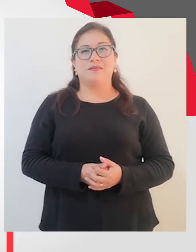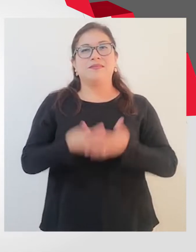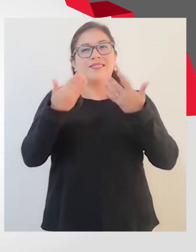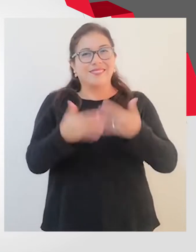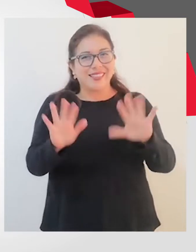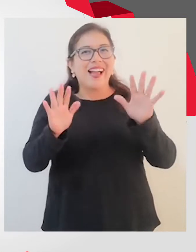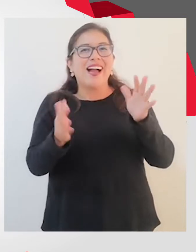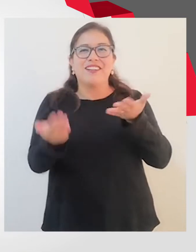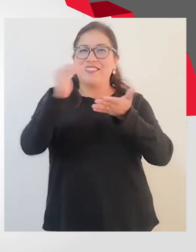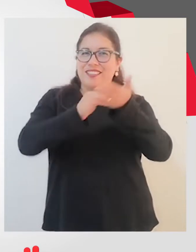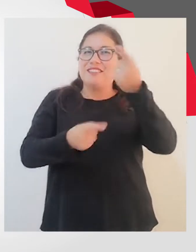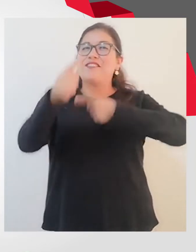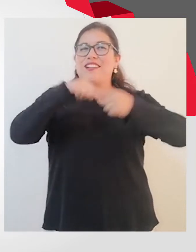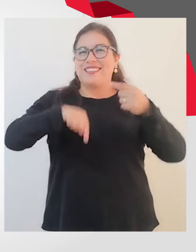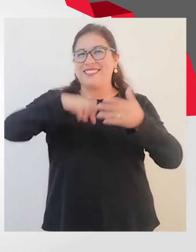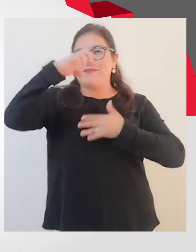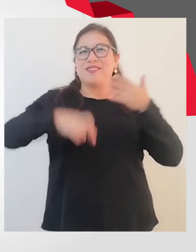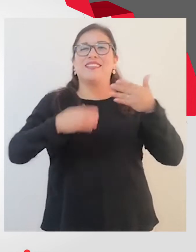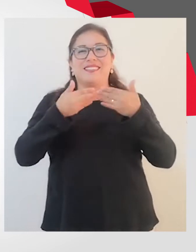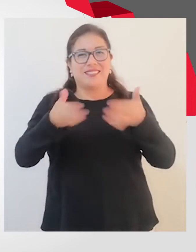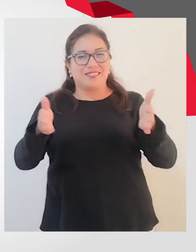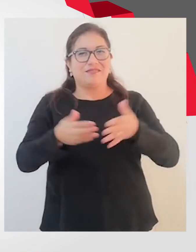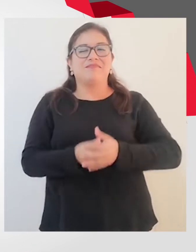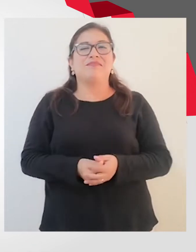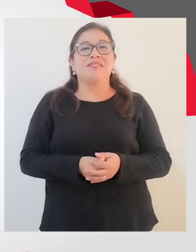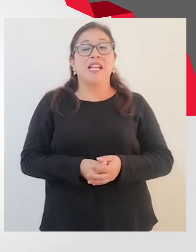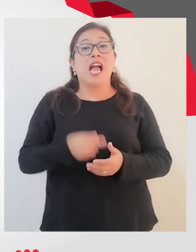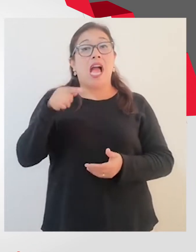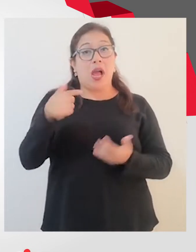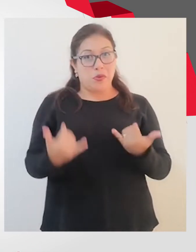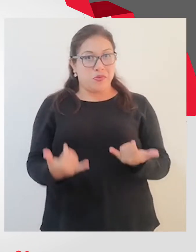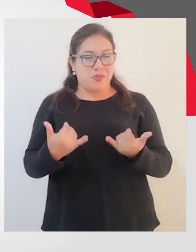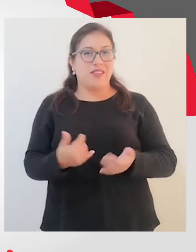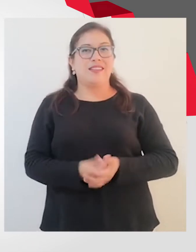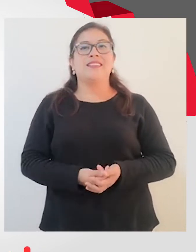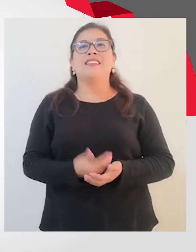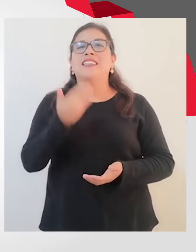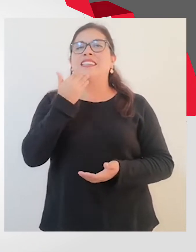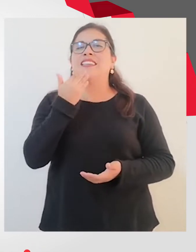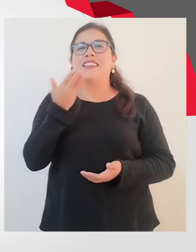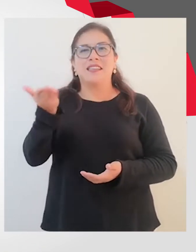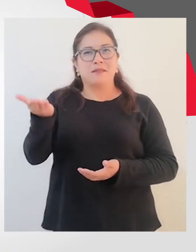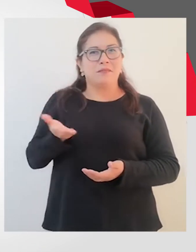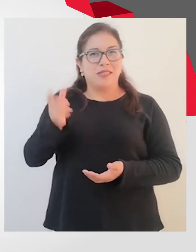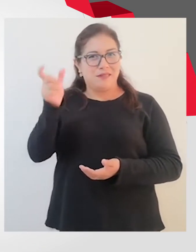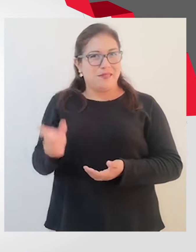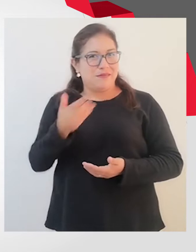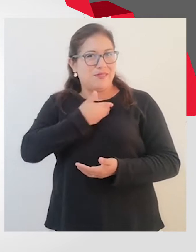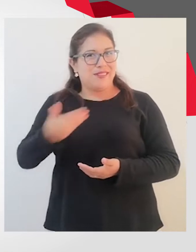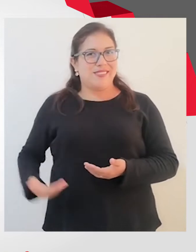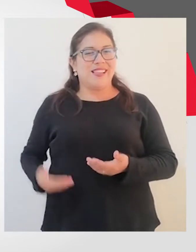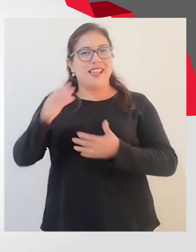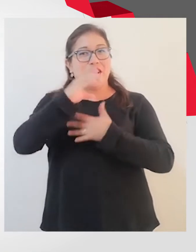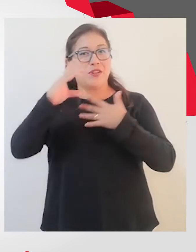Y ya estamos de regreso en su programa Sin Barreras. Esta vez ya nos acompaña el presidente de